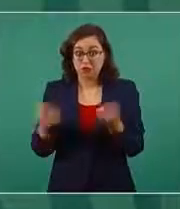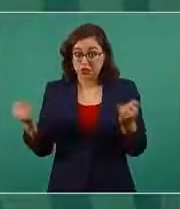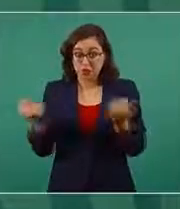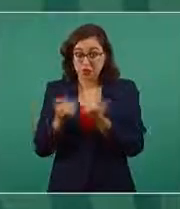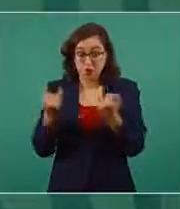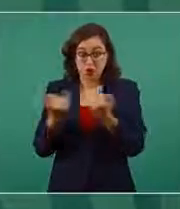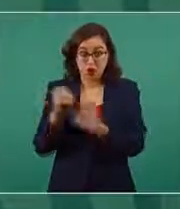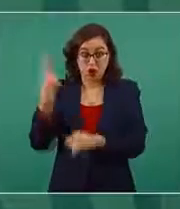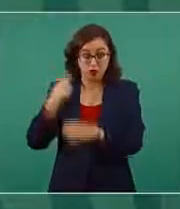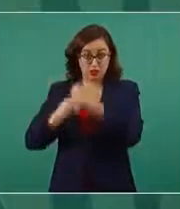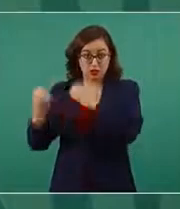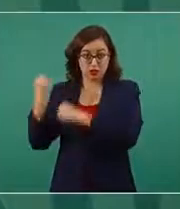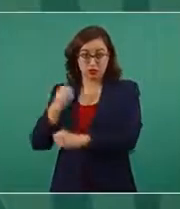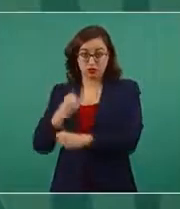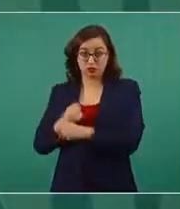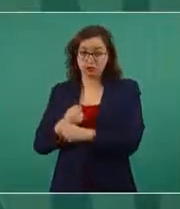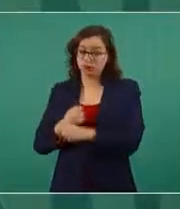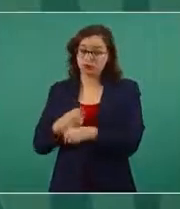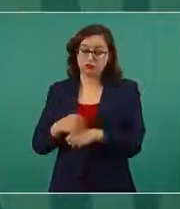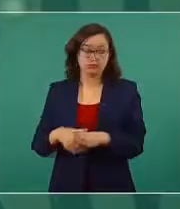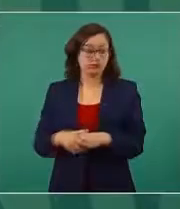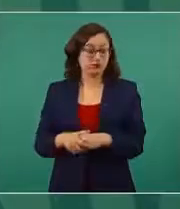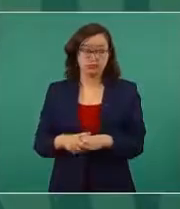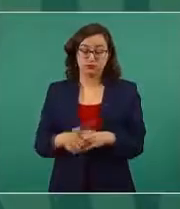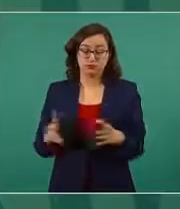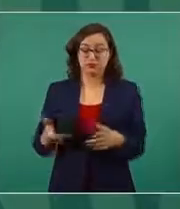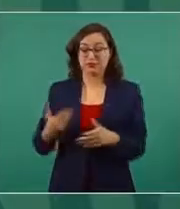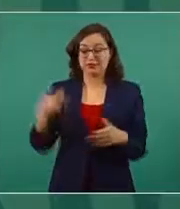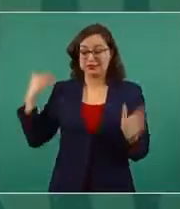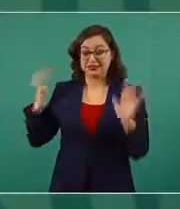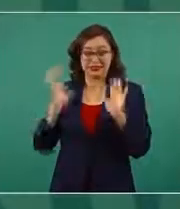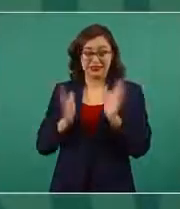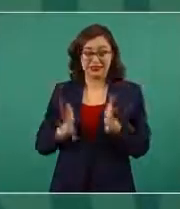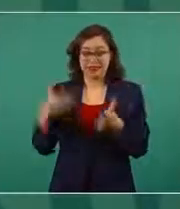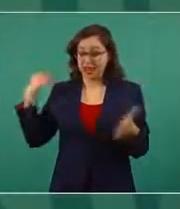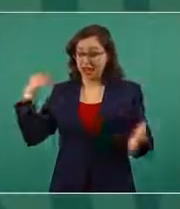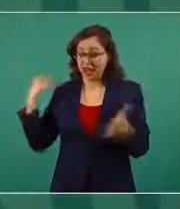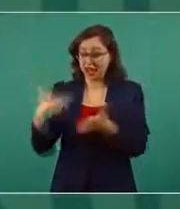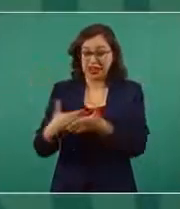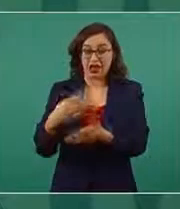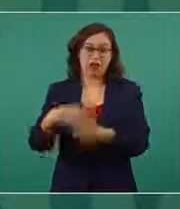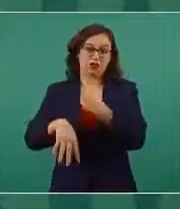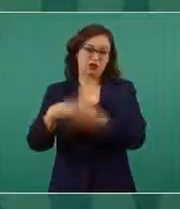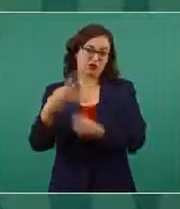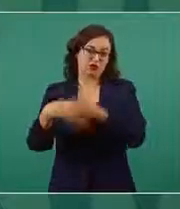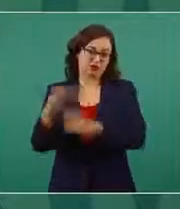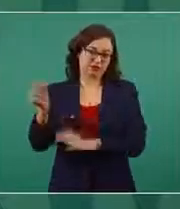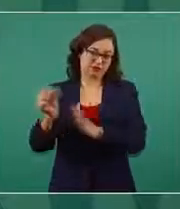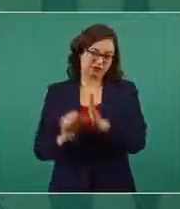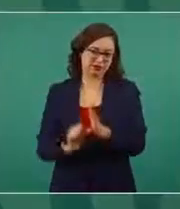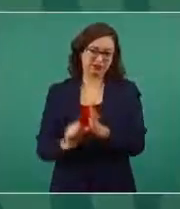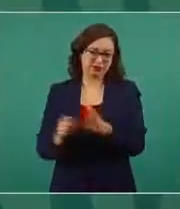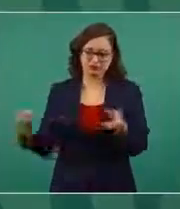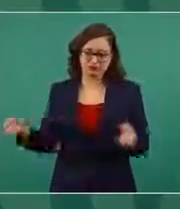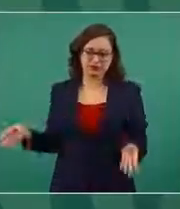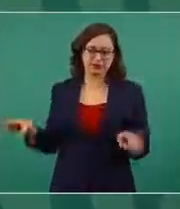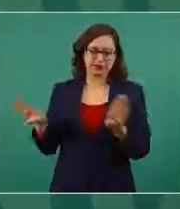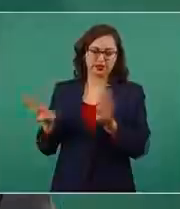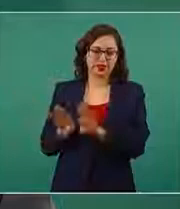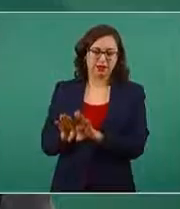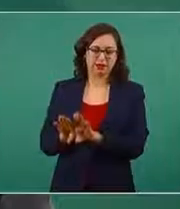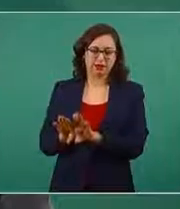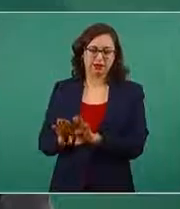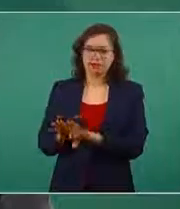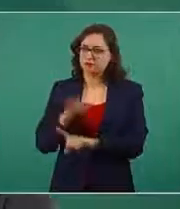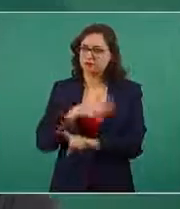radicalmente distinto cuando estamos 14 meses después de que fueron cerradas. Entonces, en este momento,